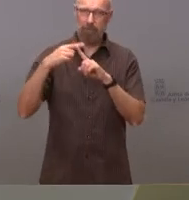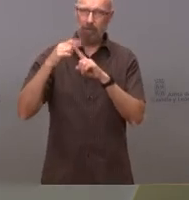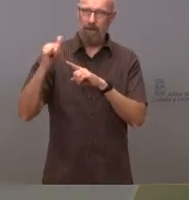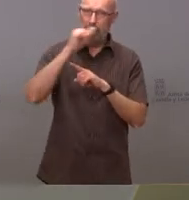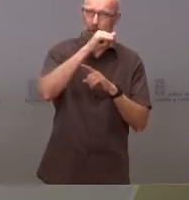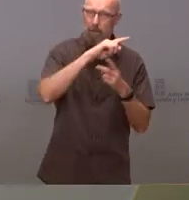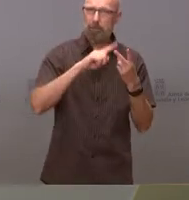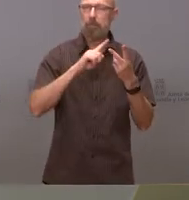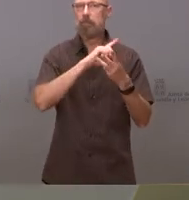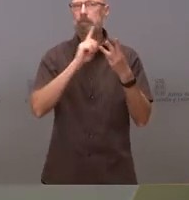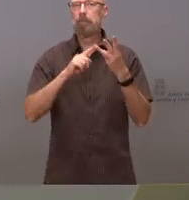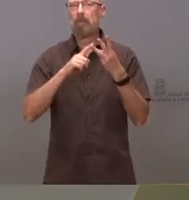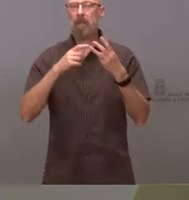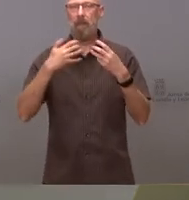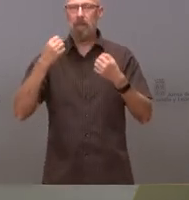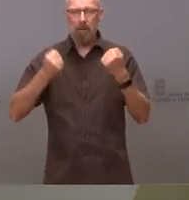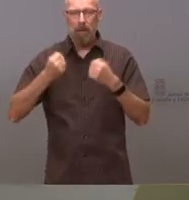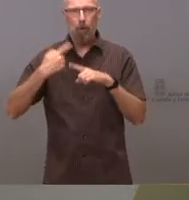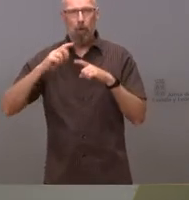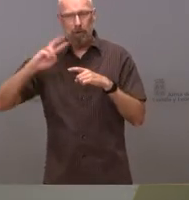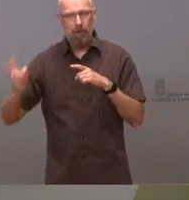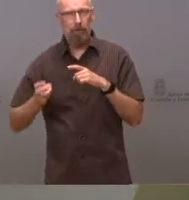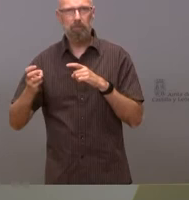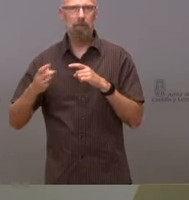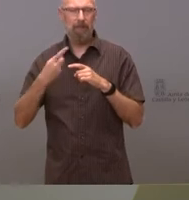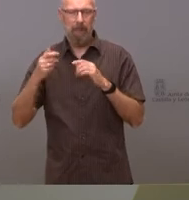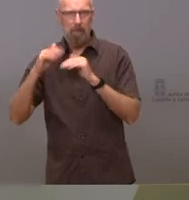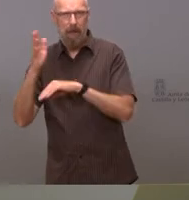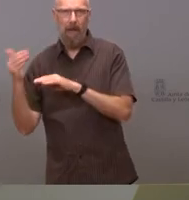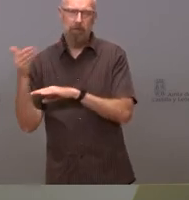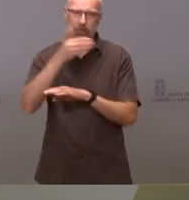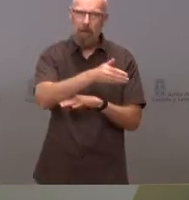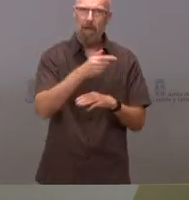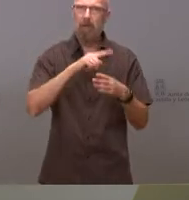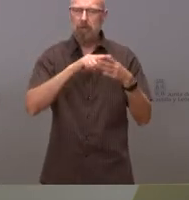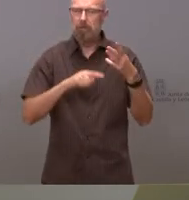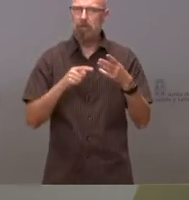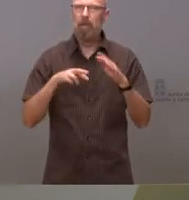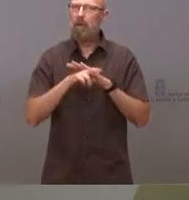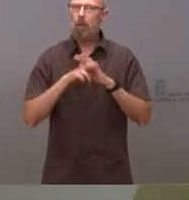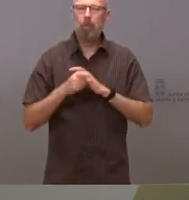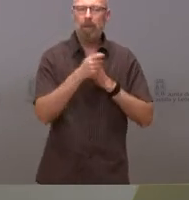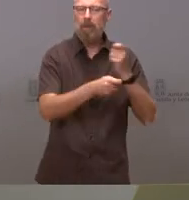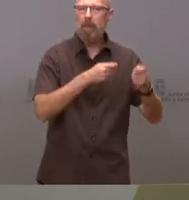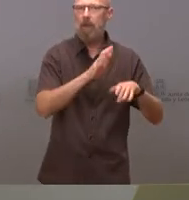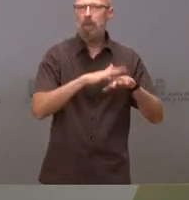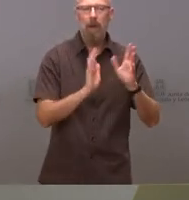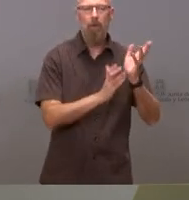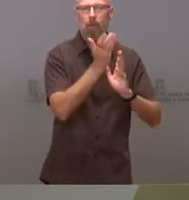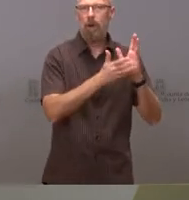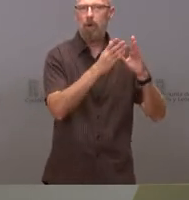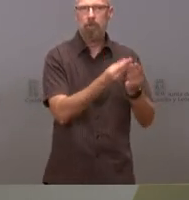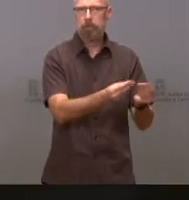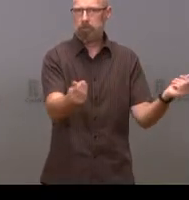centenares de vehículos de todo tipo dieron con la caza de este fuego y lo lograron apagar